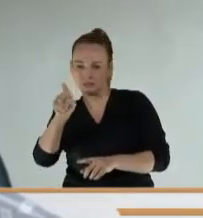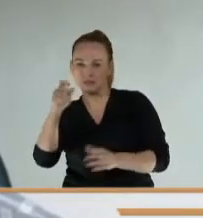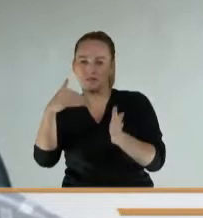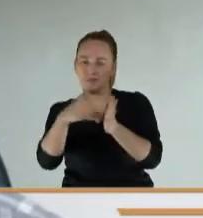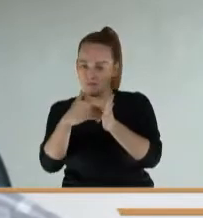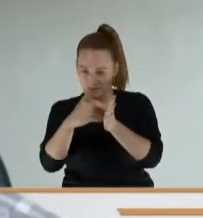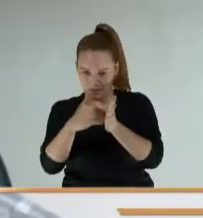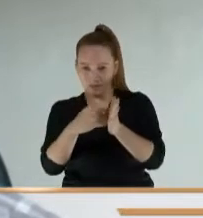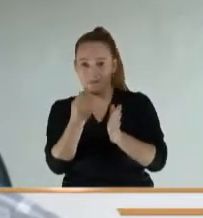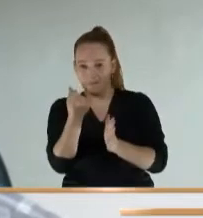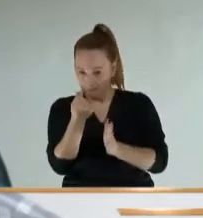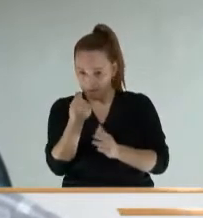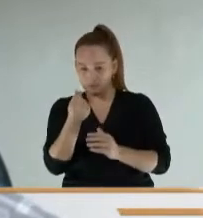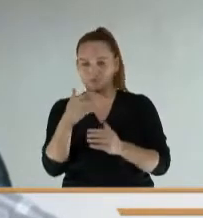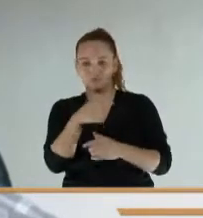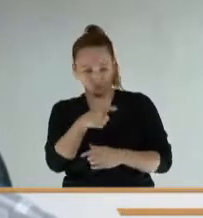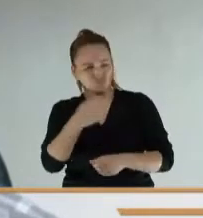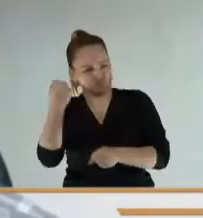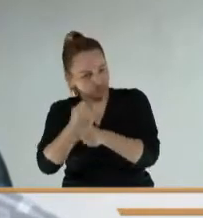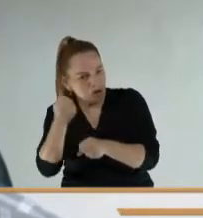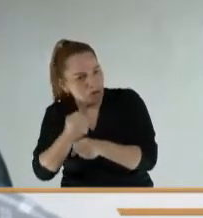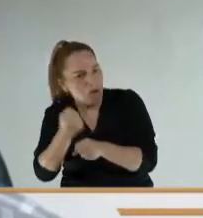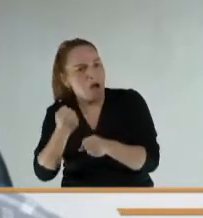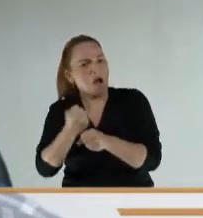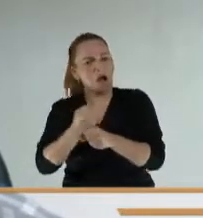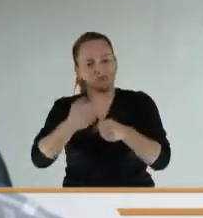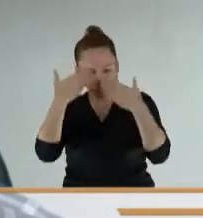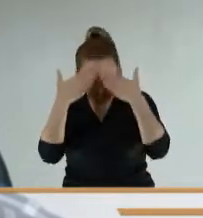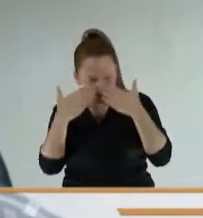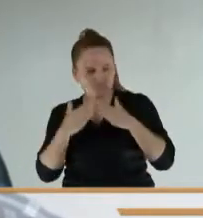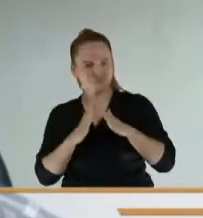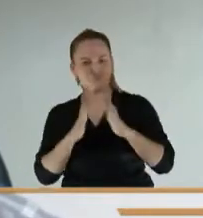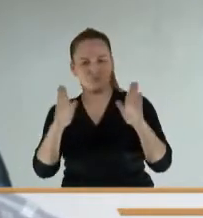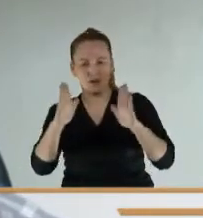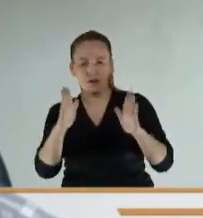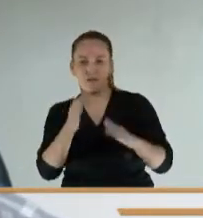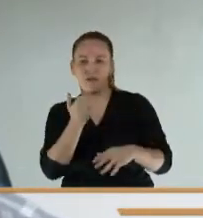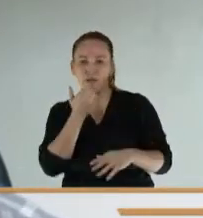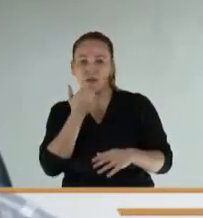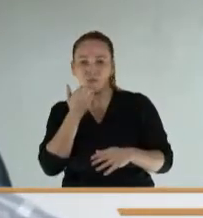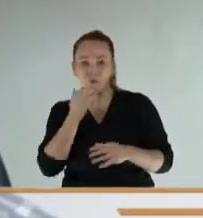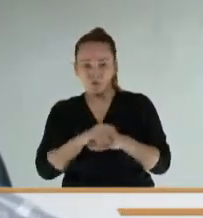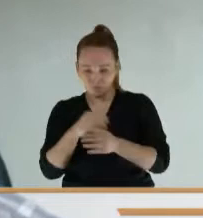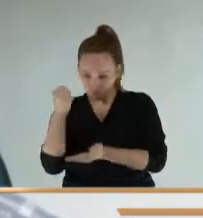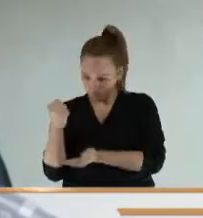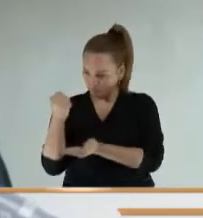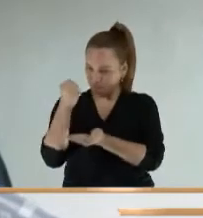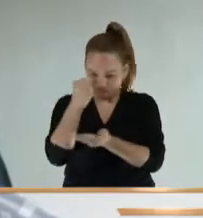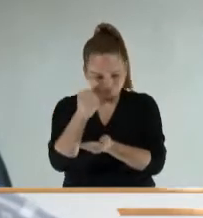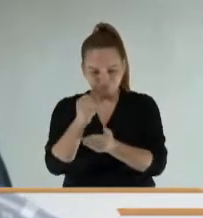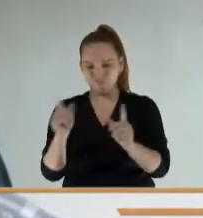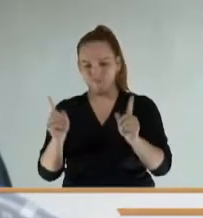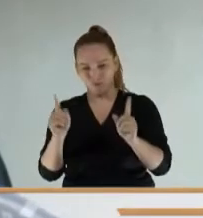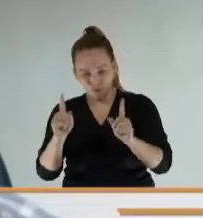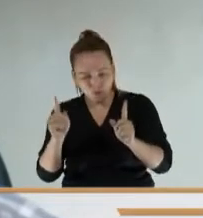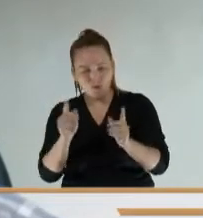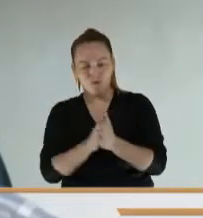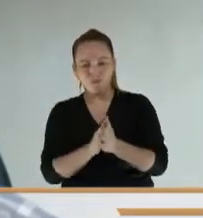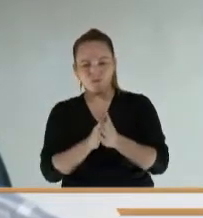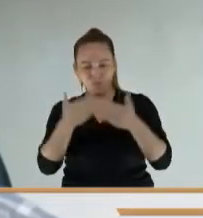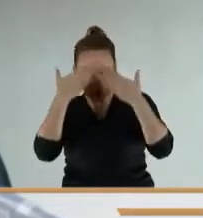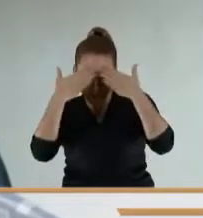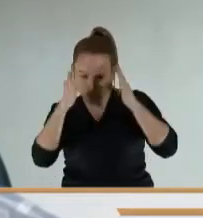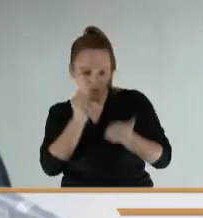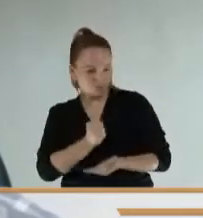Unas personas que hacen democracia. Esto no lo miremos como un gasto público. Esto es una inversión, una inversión en democracia.